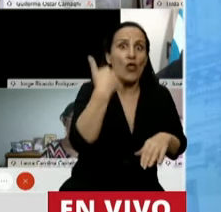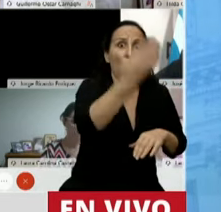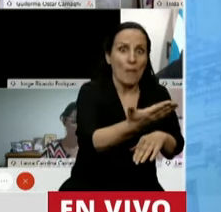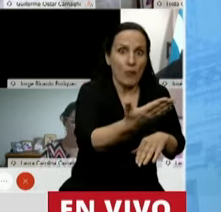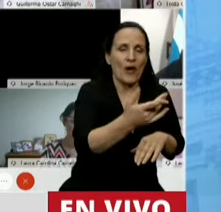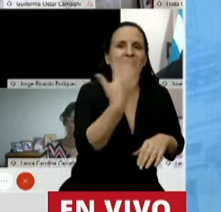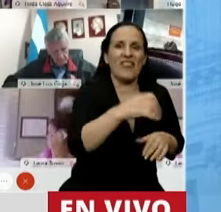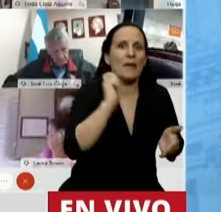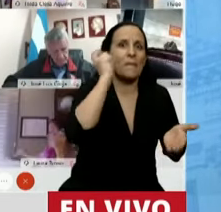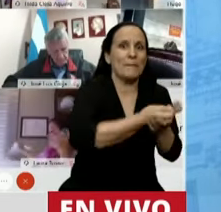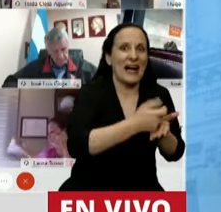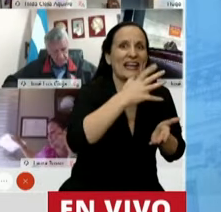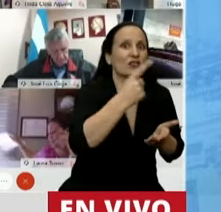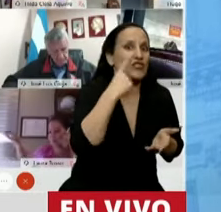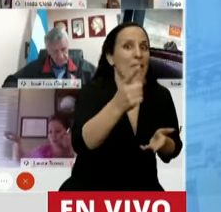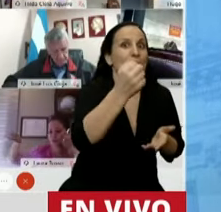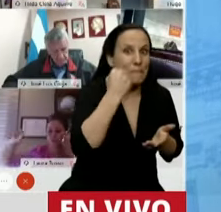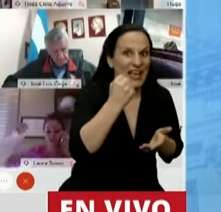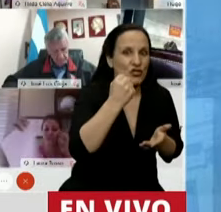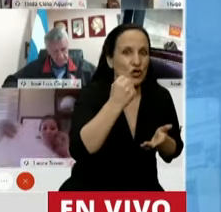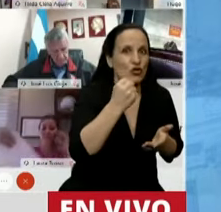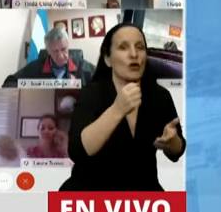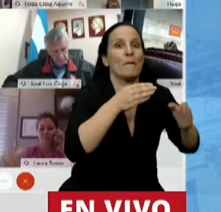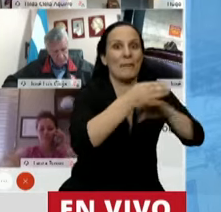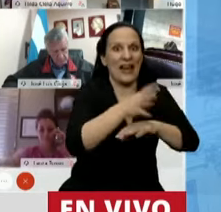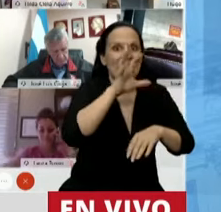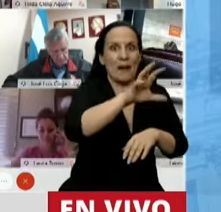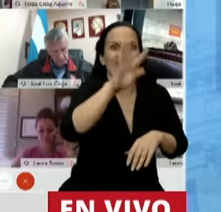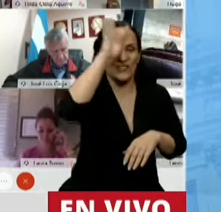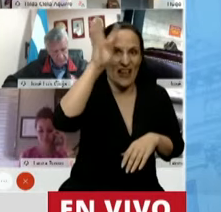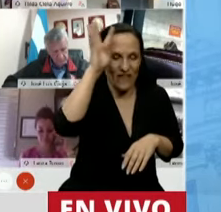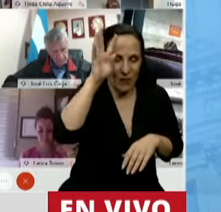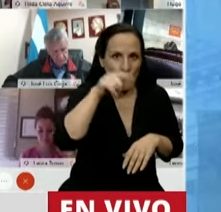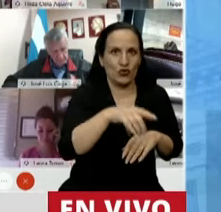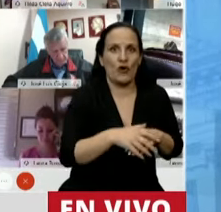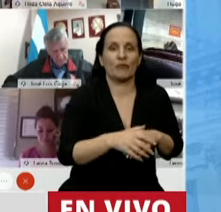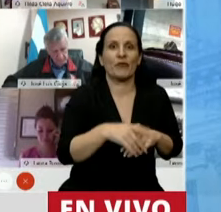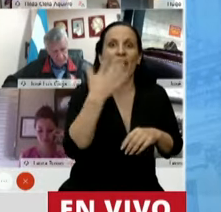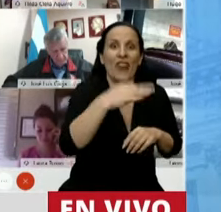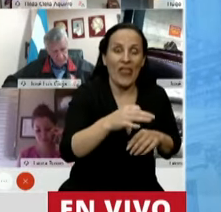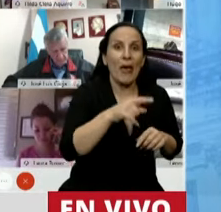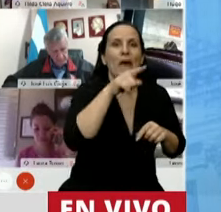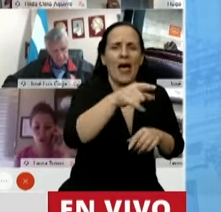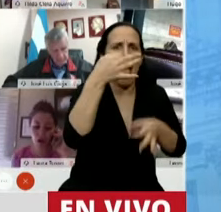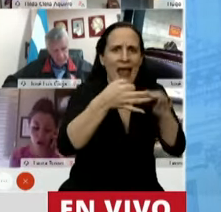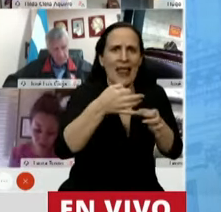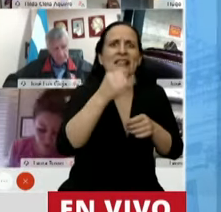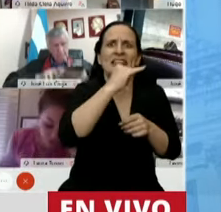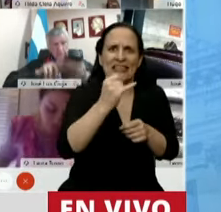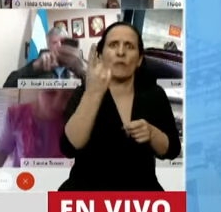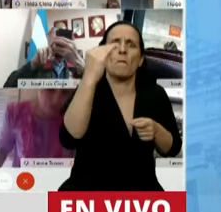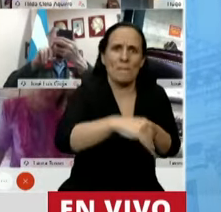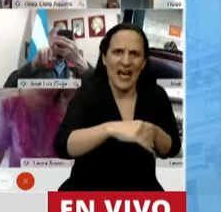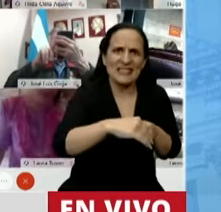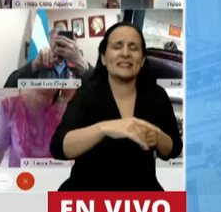tienen que pagar 14.000 pesos para entrar a mi provincia. Que tienen que tener otro PCR negativo y que tienen que